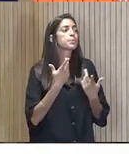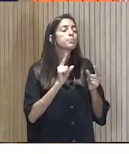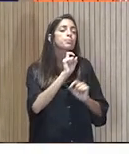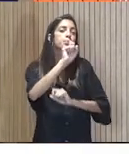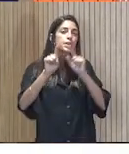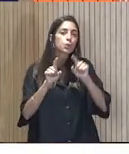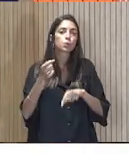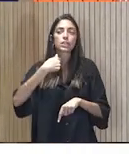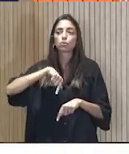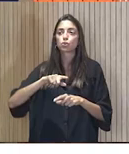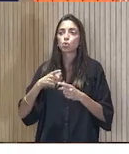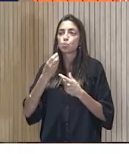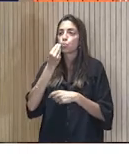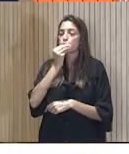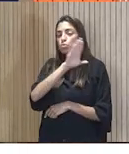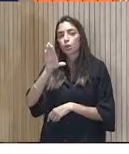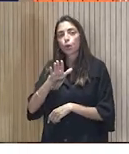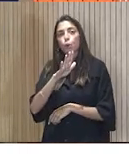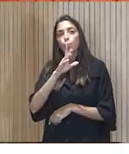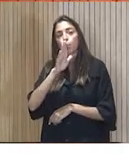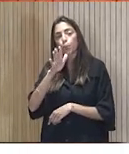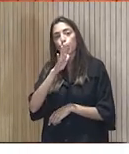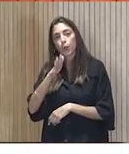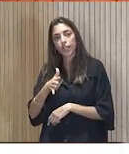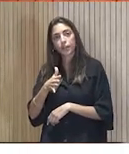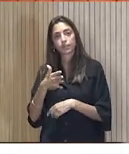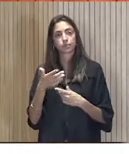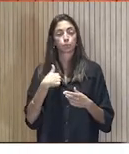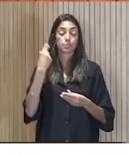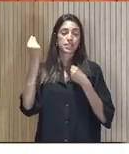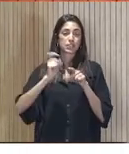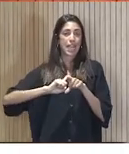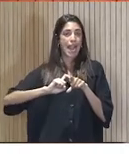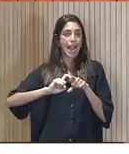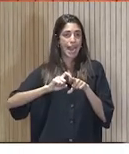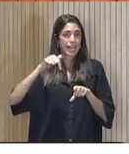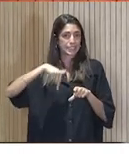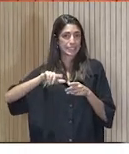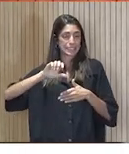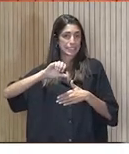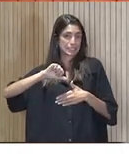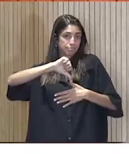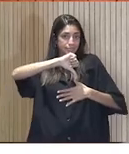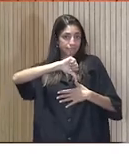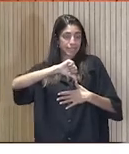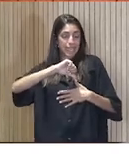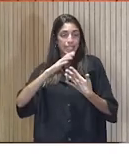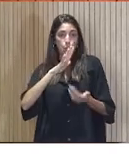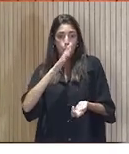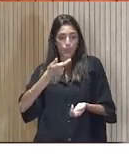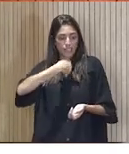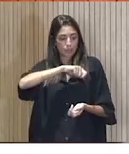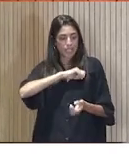buenos en ese sector? Pues yo creo que eso va en el carácter latino, posiblemente, de los españoles.